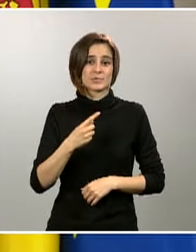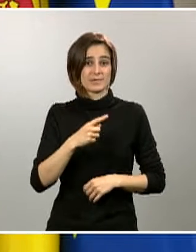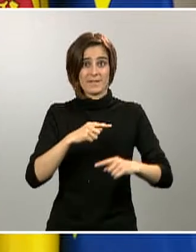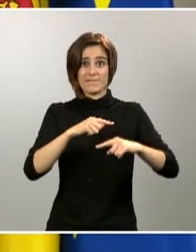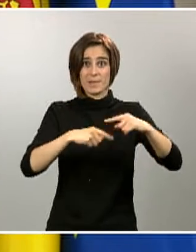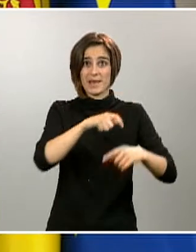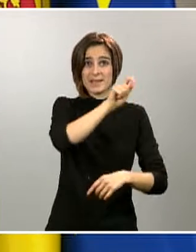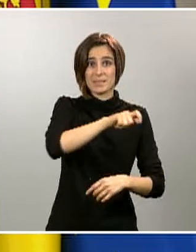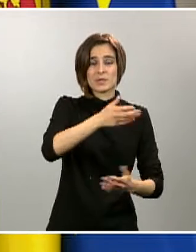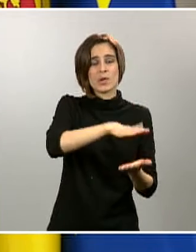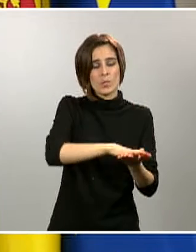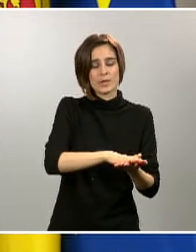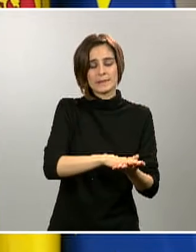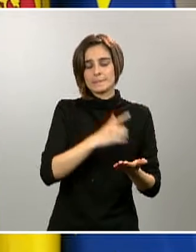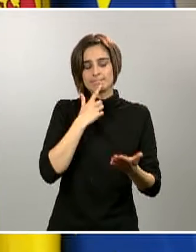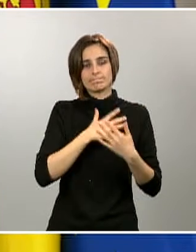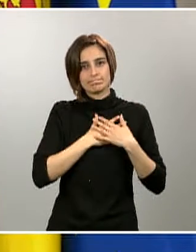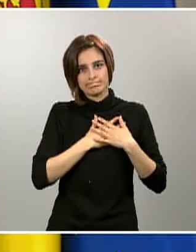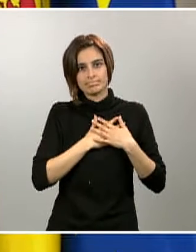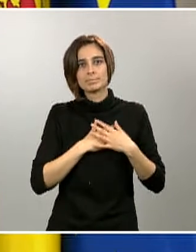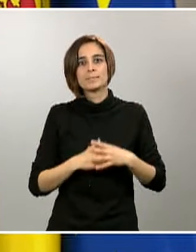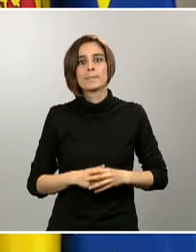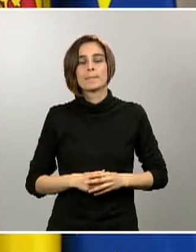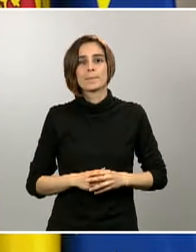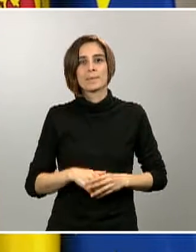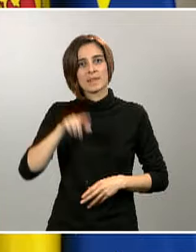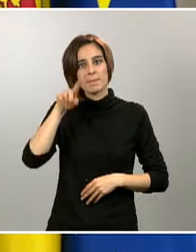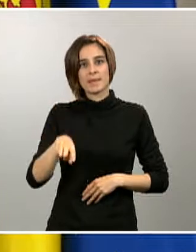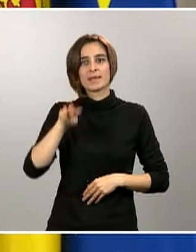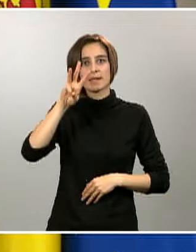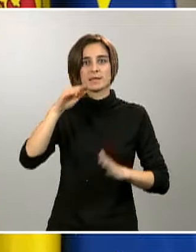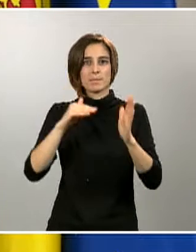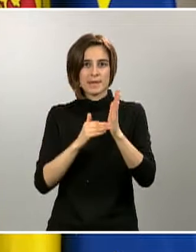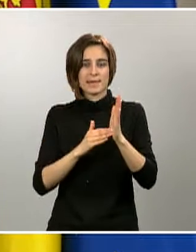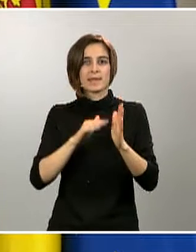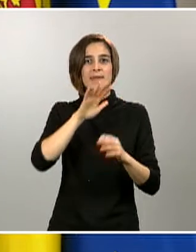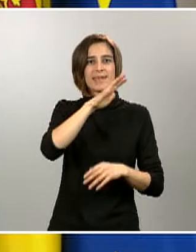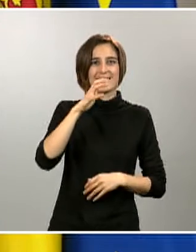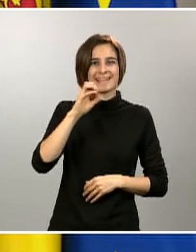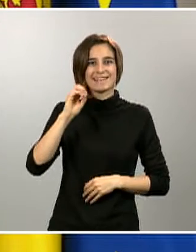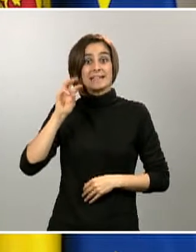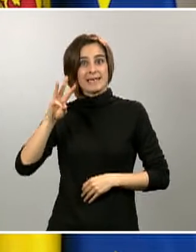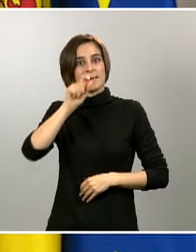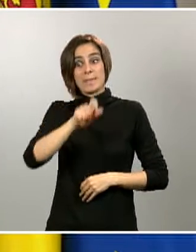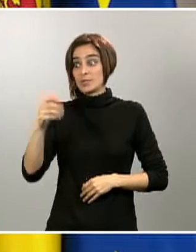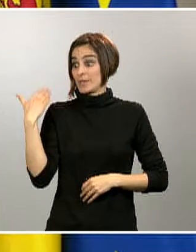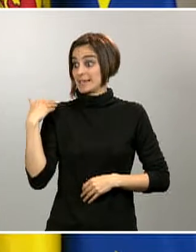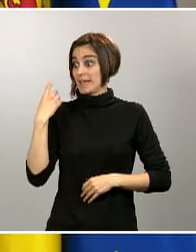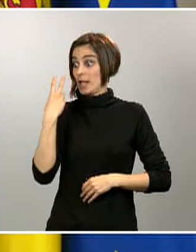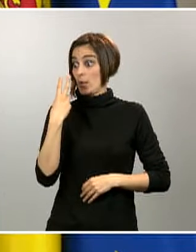Y hemos tenido también 3.503 personas que se han curado en las últimas 24 horas. Ya totalizan